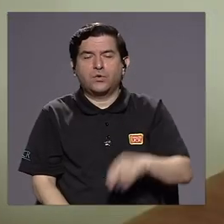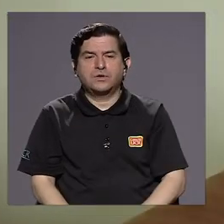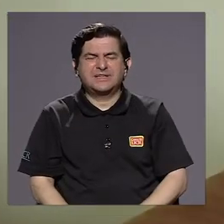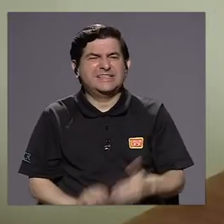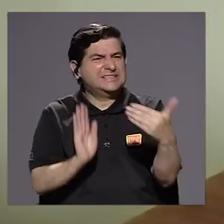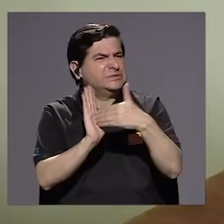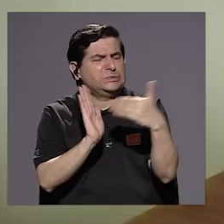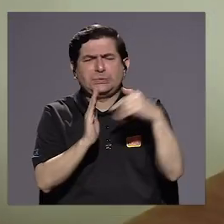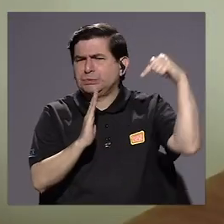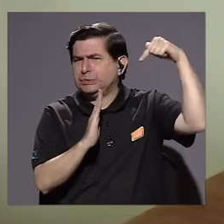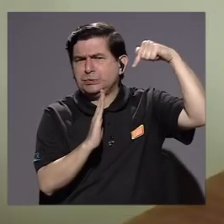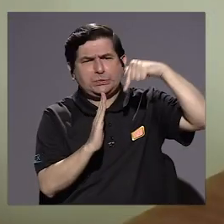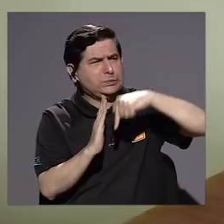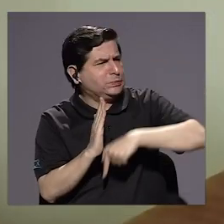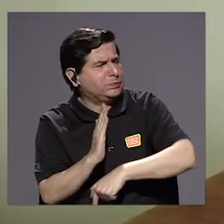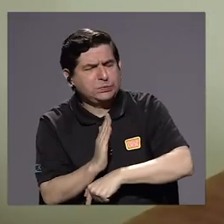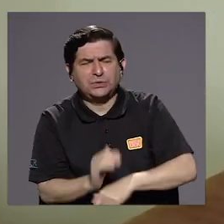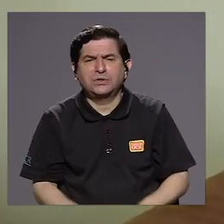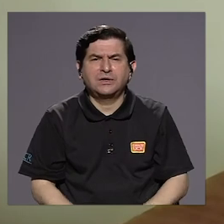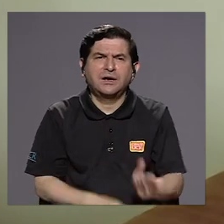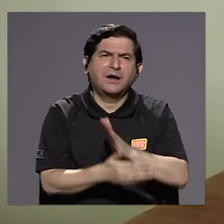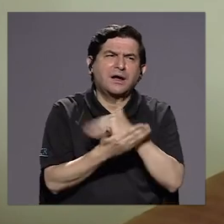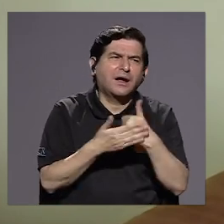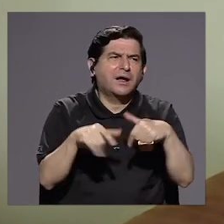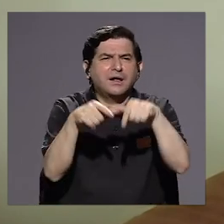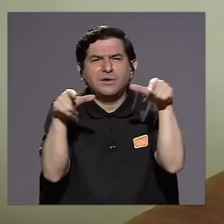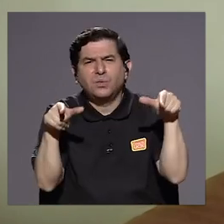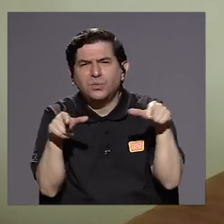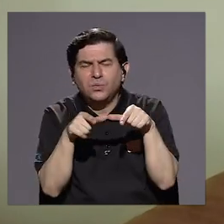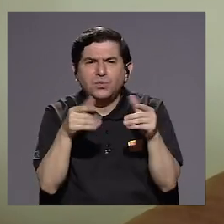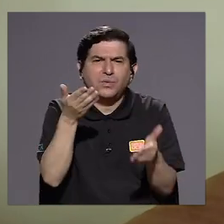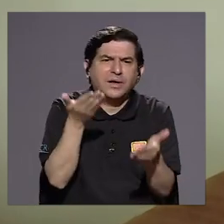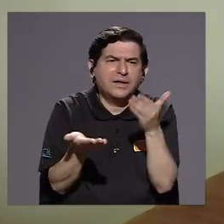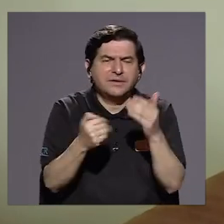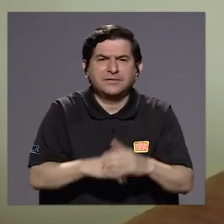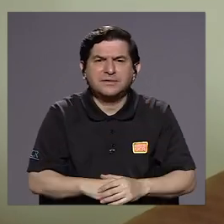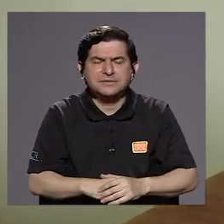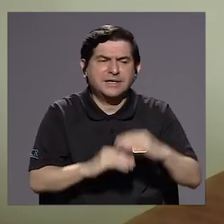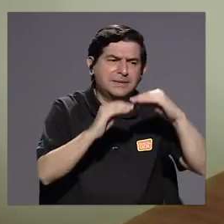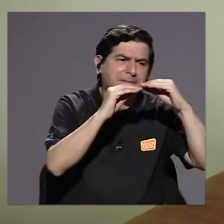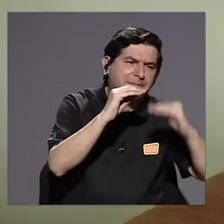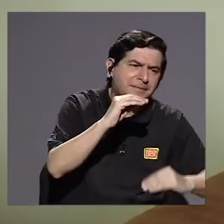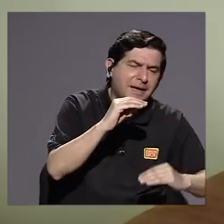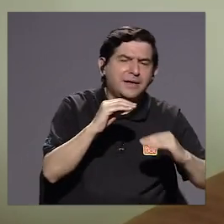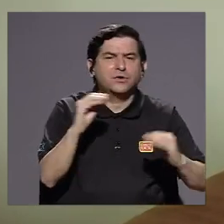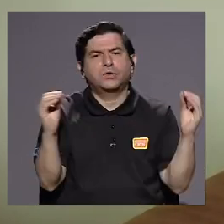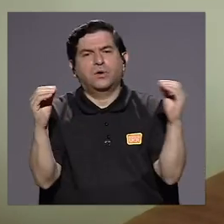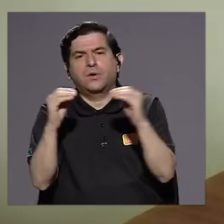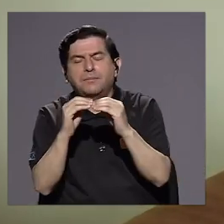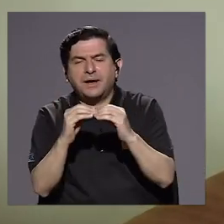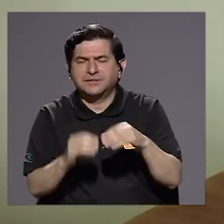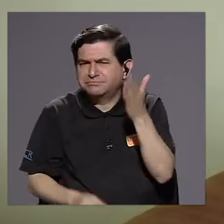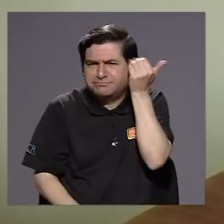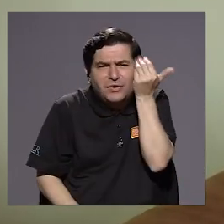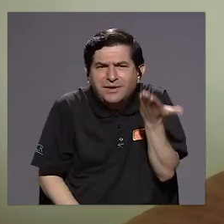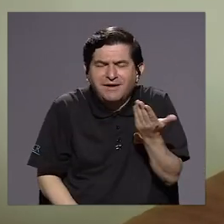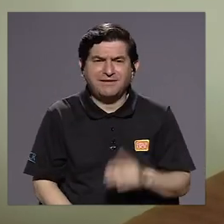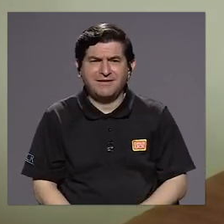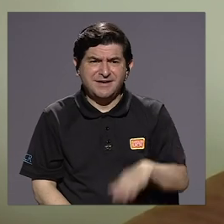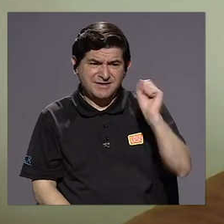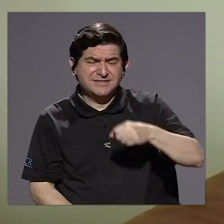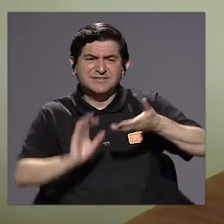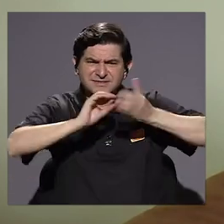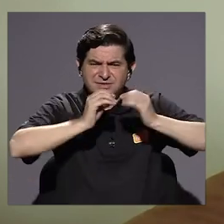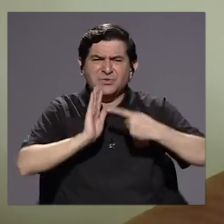afectación. En algunos grados, más, menos. ¿En qué sentido? Porque sí tenemos